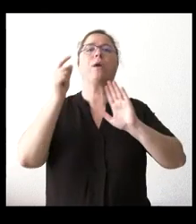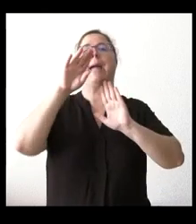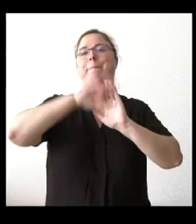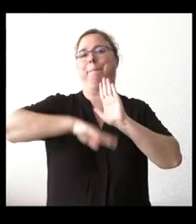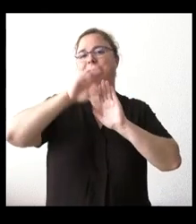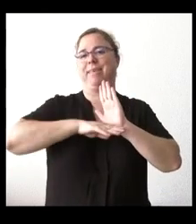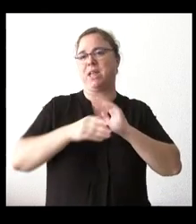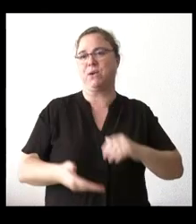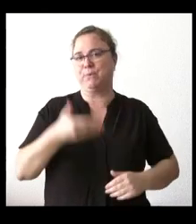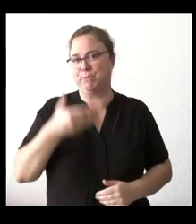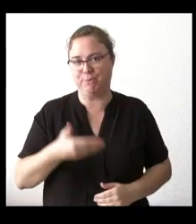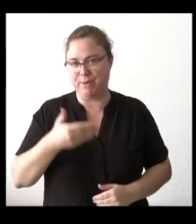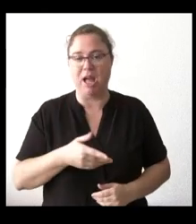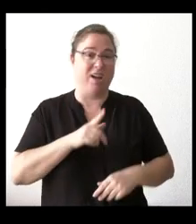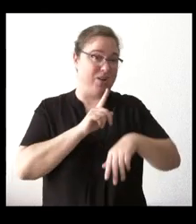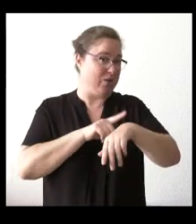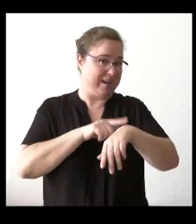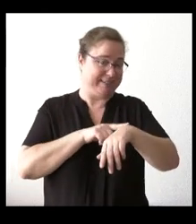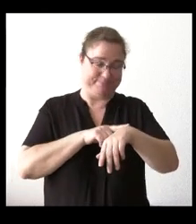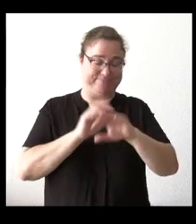sean a las horas a las que son.